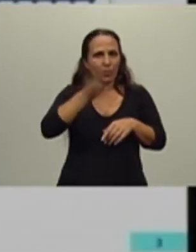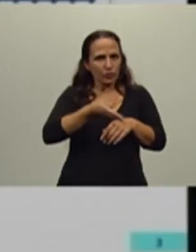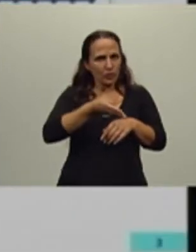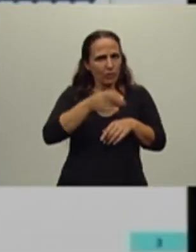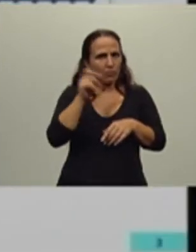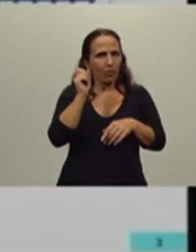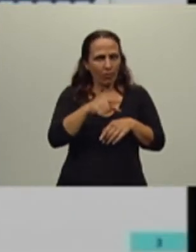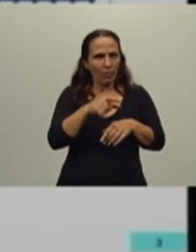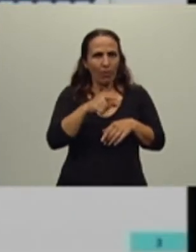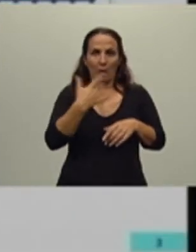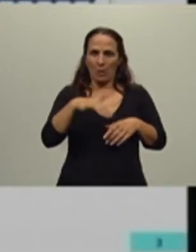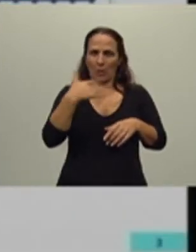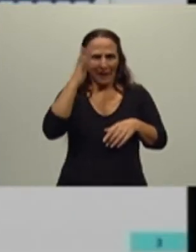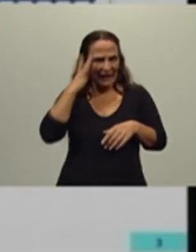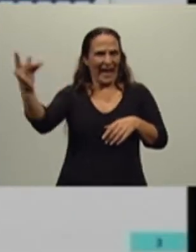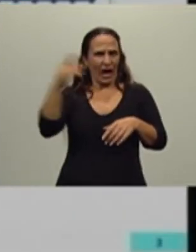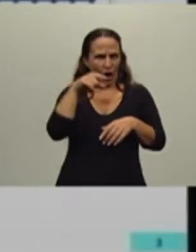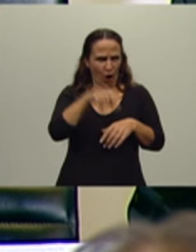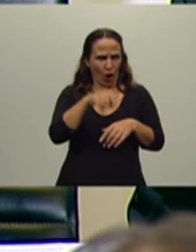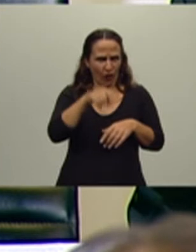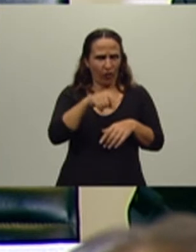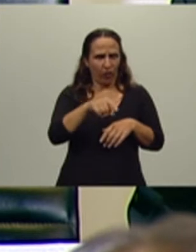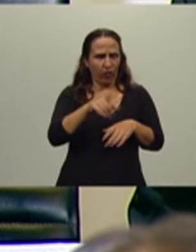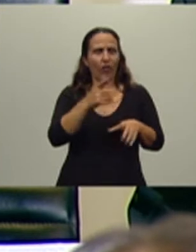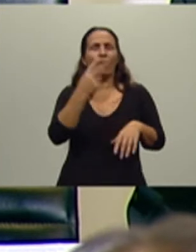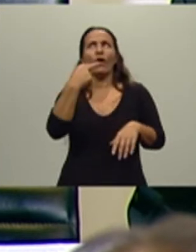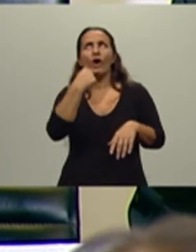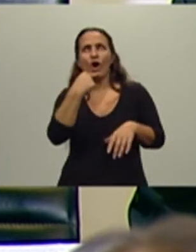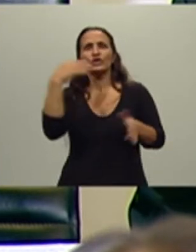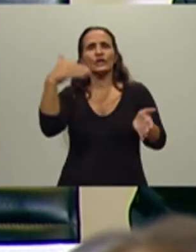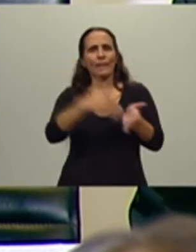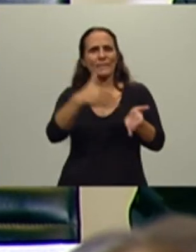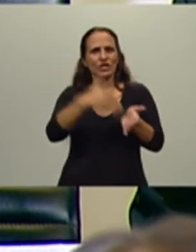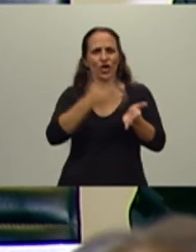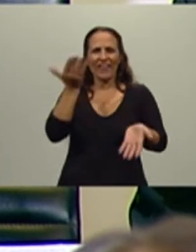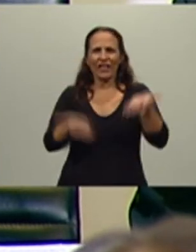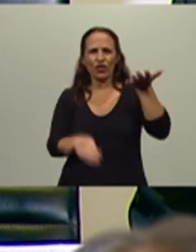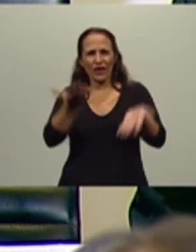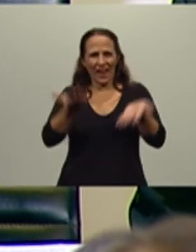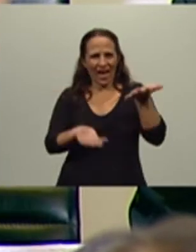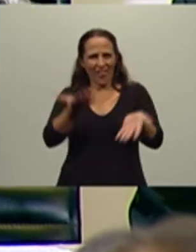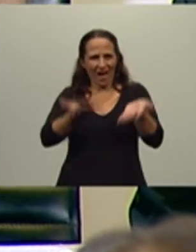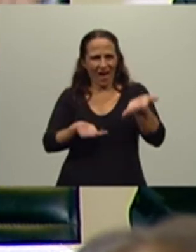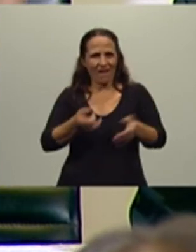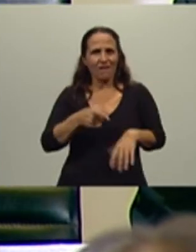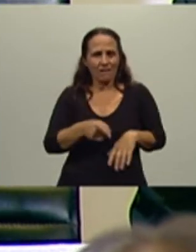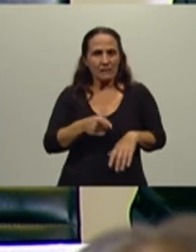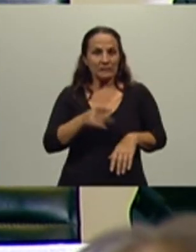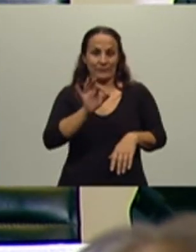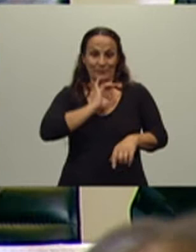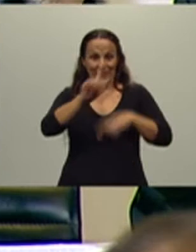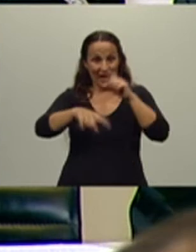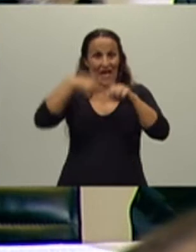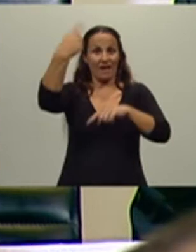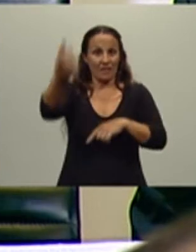de toda la década que alcanzó a 11 millones de toneladas. Al año siguiente,